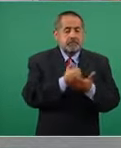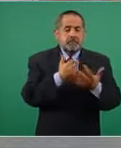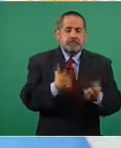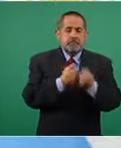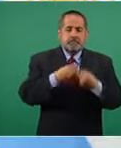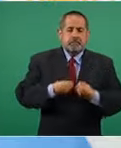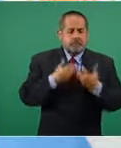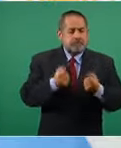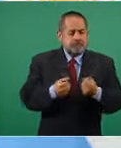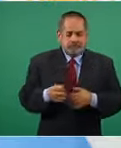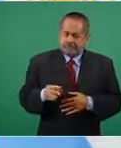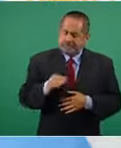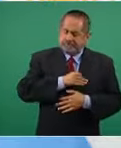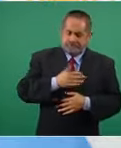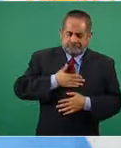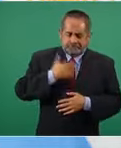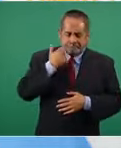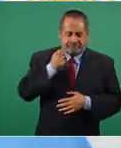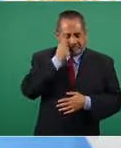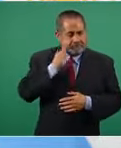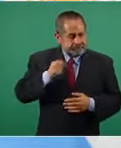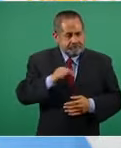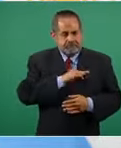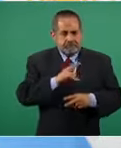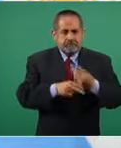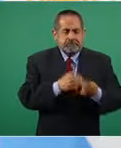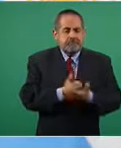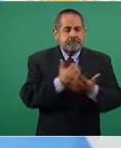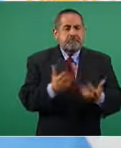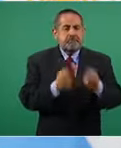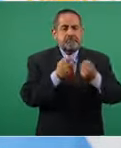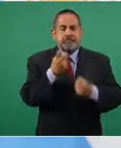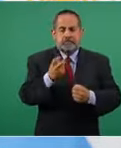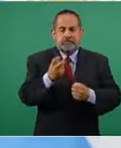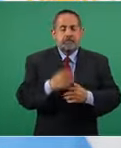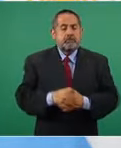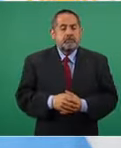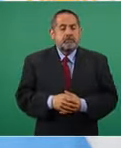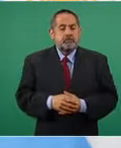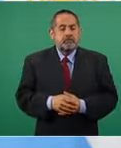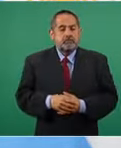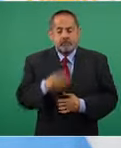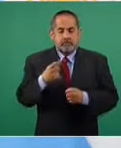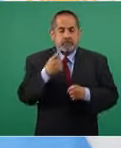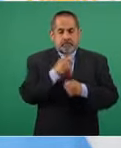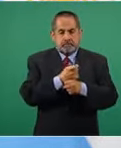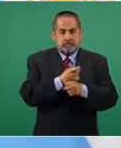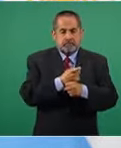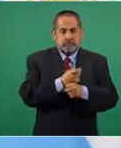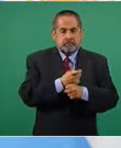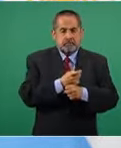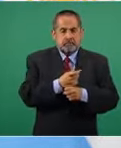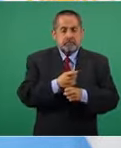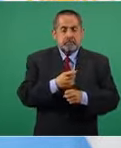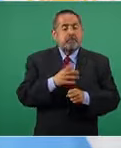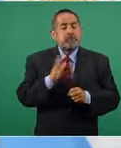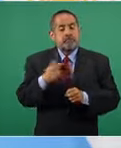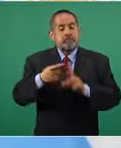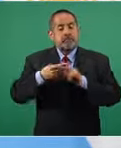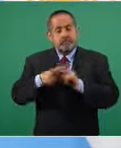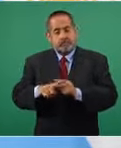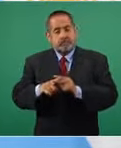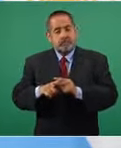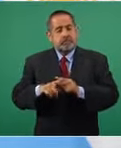arriesgando sus vidas eso fue lo primero y ya empezamos